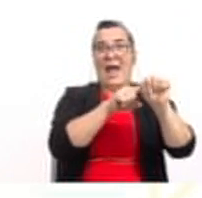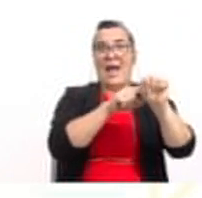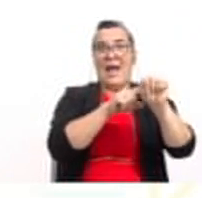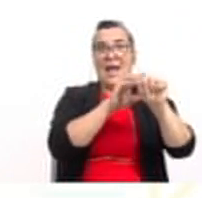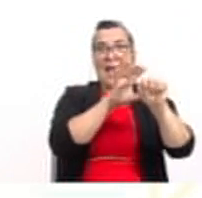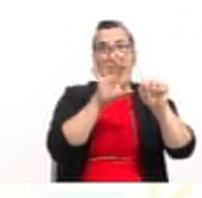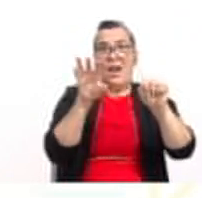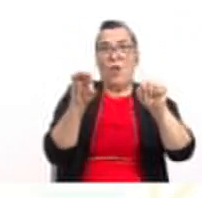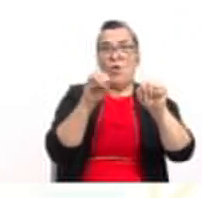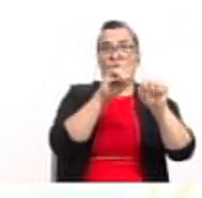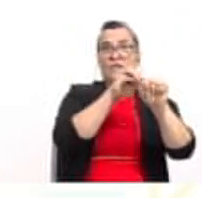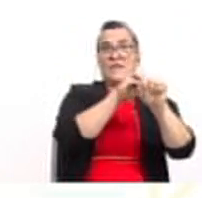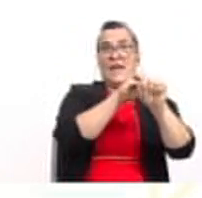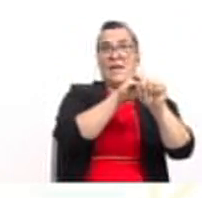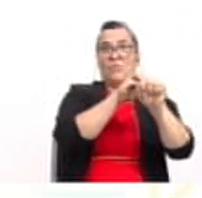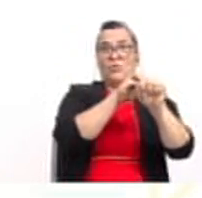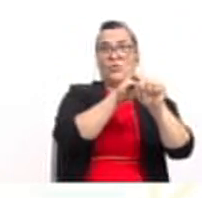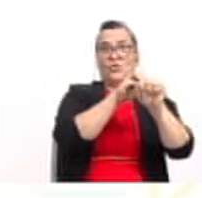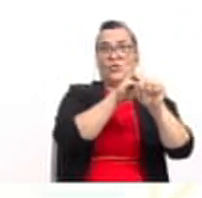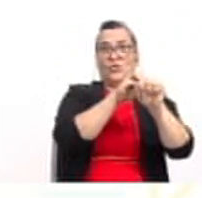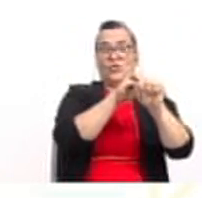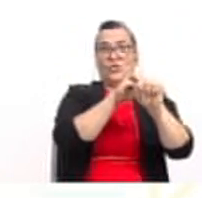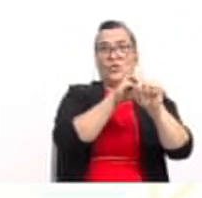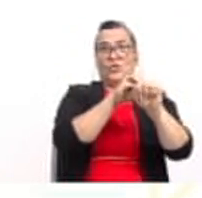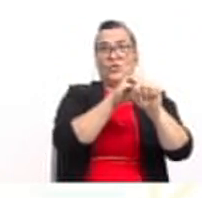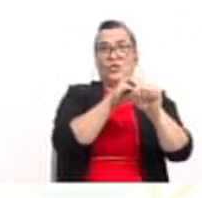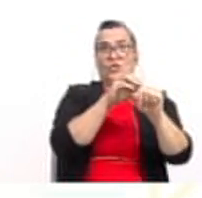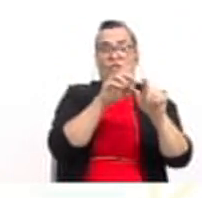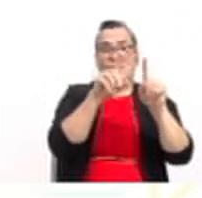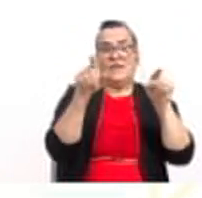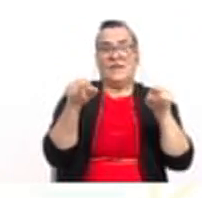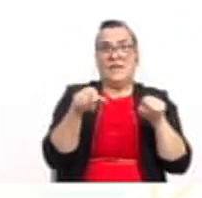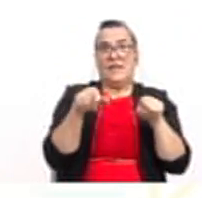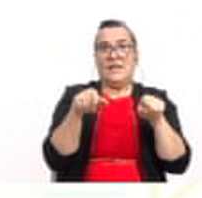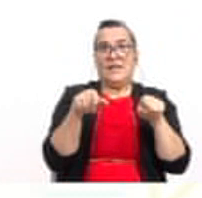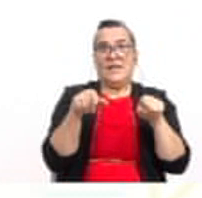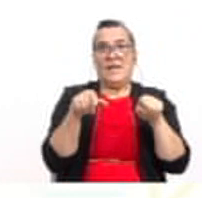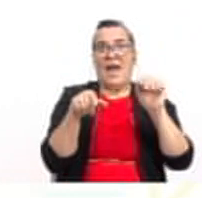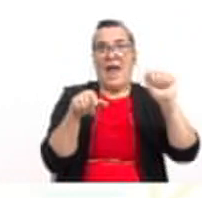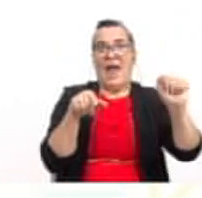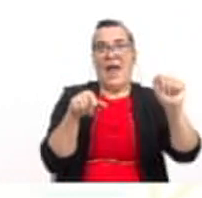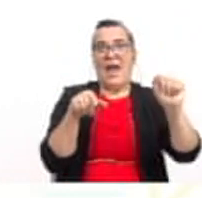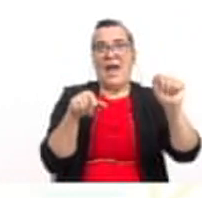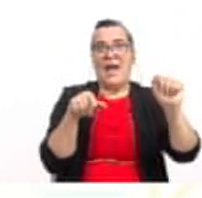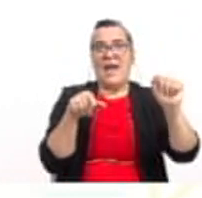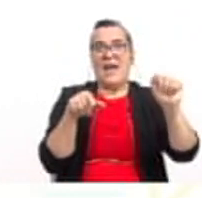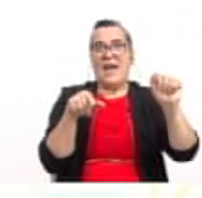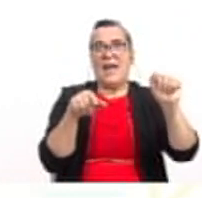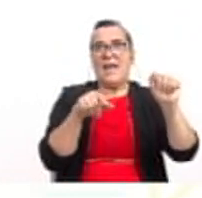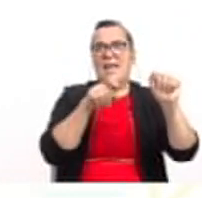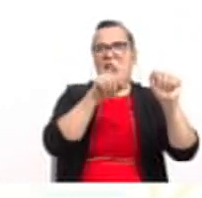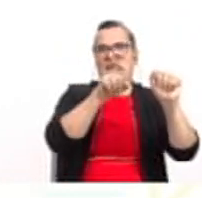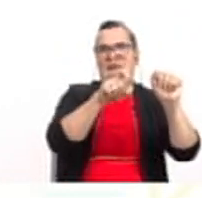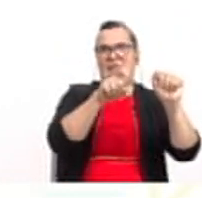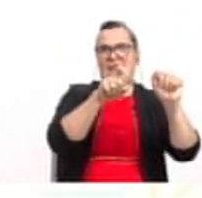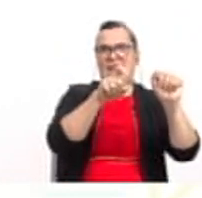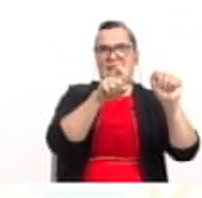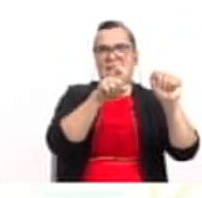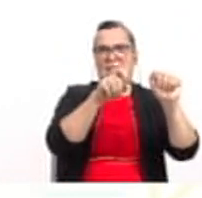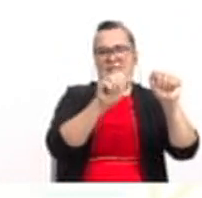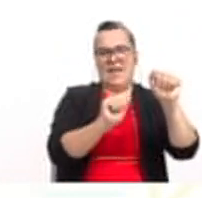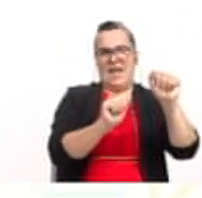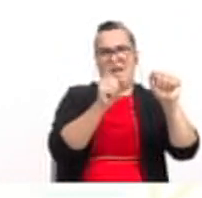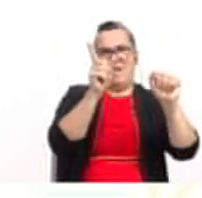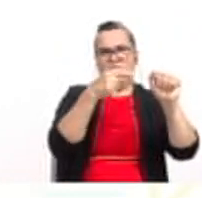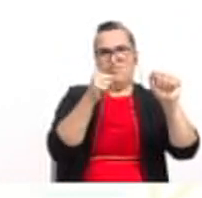coeficiente a factor común. Y para ello, el coeficiente de x lo dividimos por este a y el